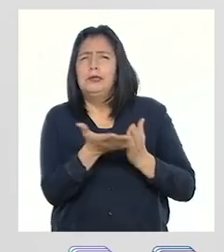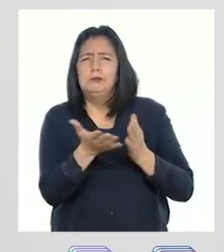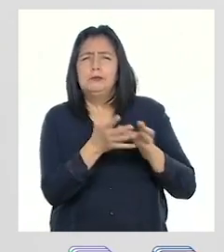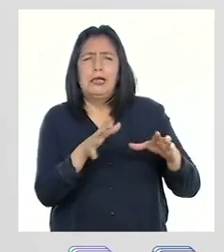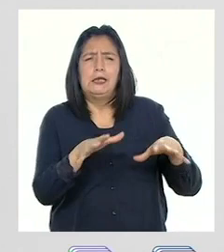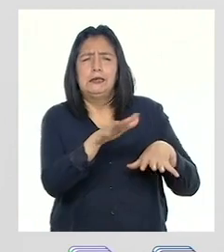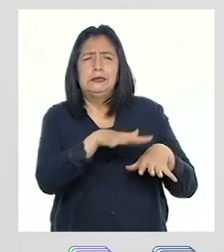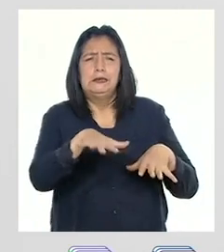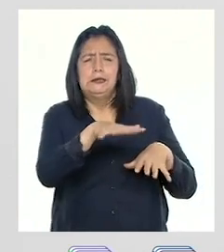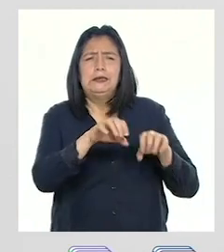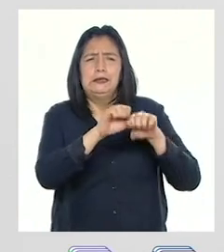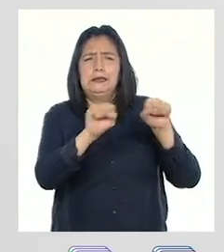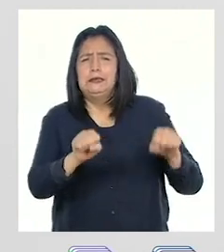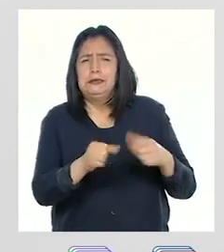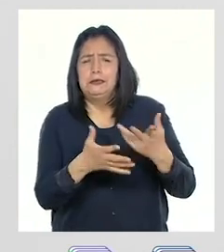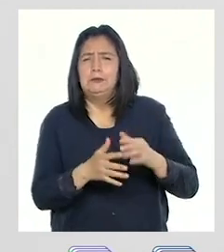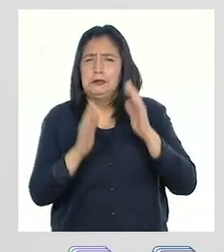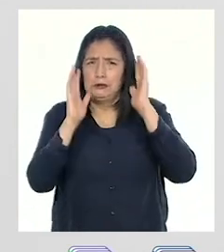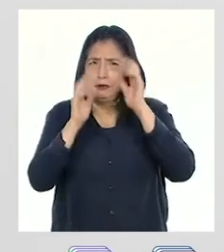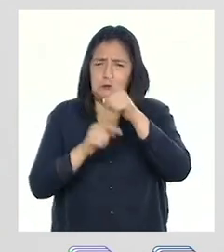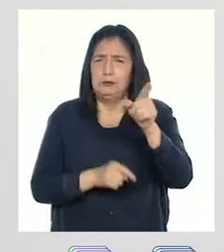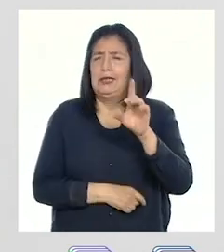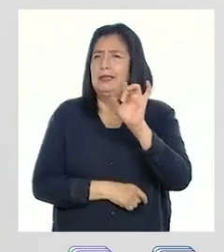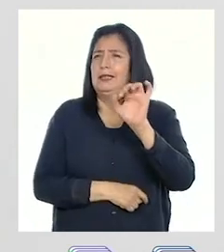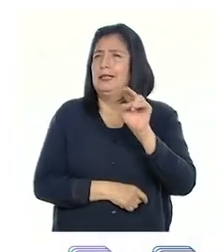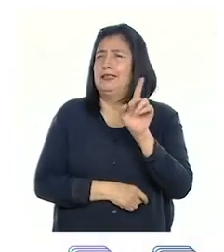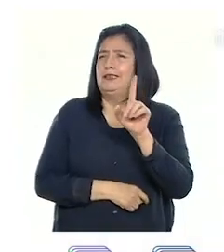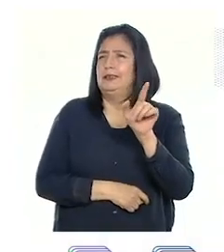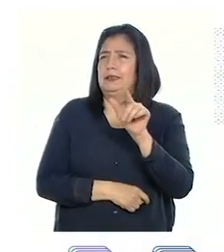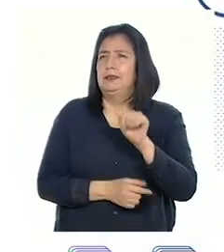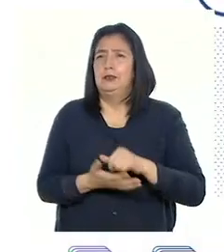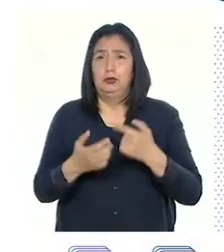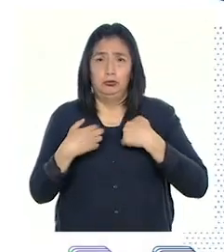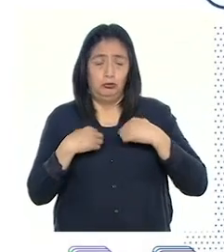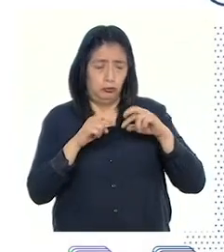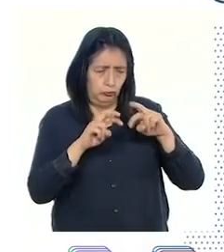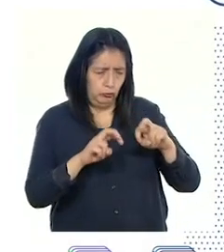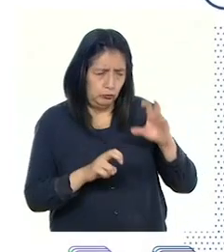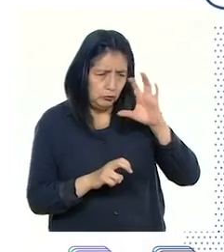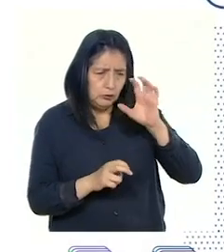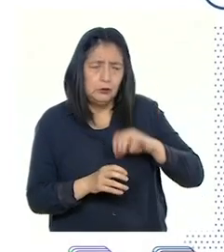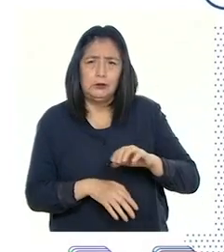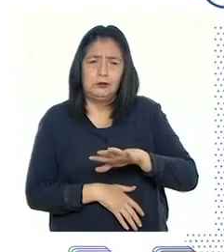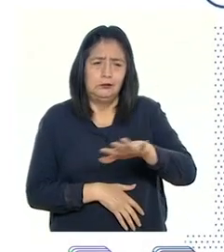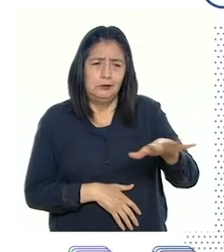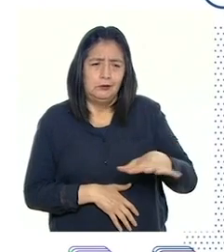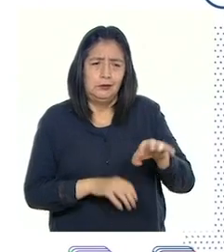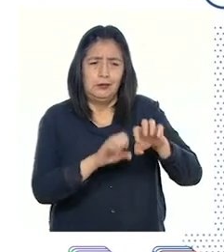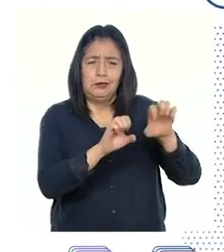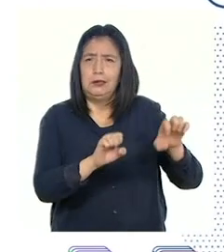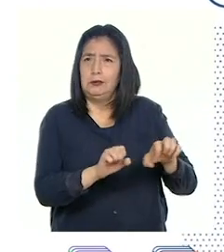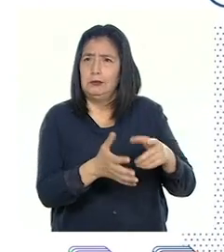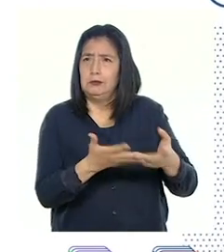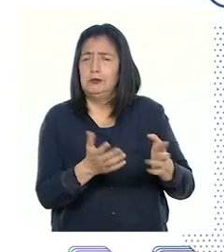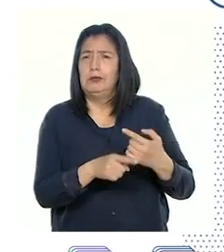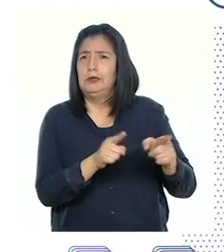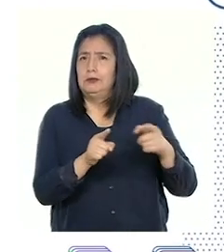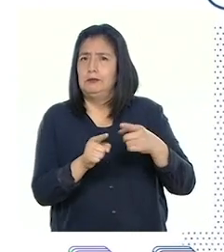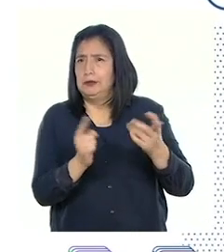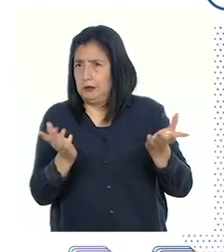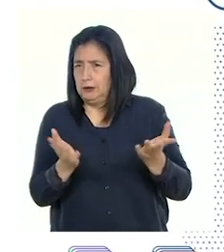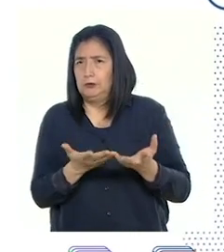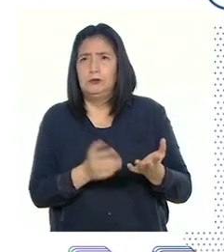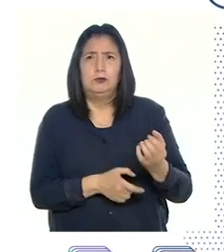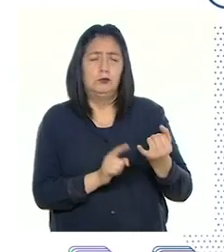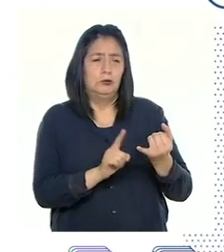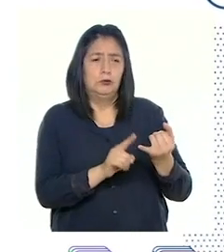del ecosistema? ¡Escuchemos a Danixa! Investigué que en un ecosistema existen los tipos de componentes,